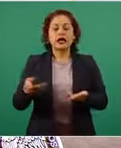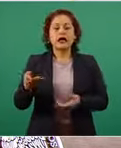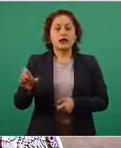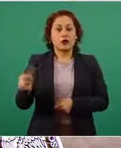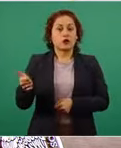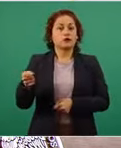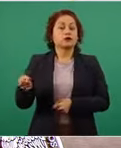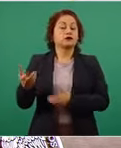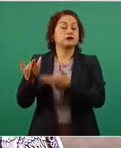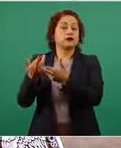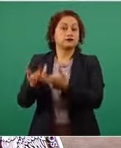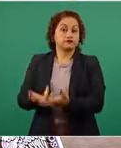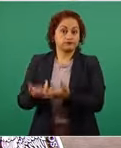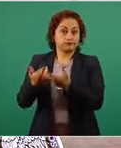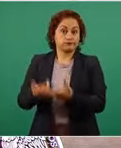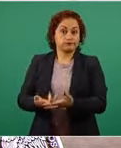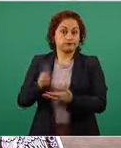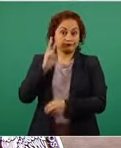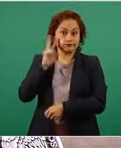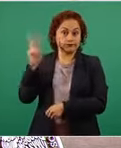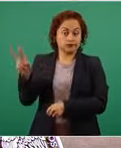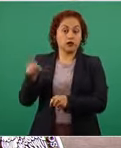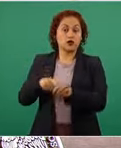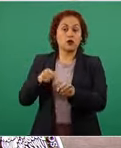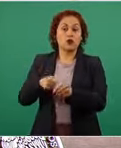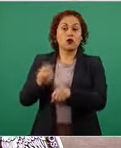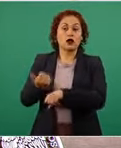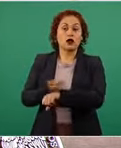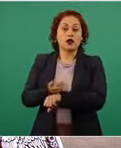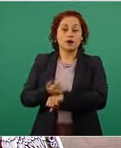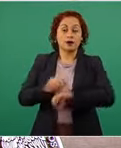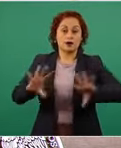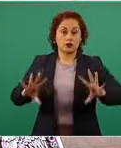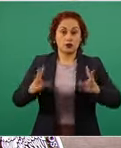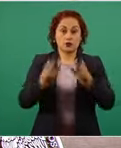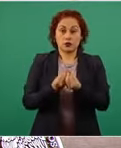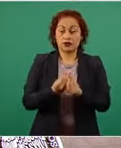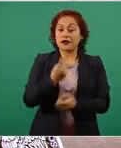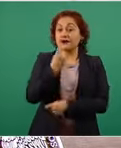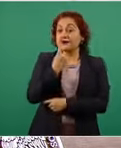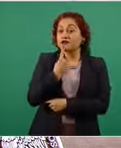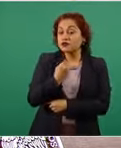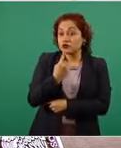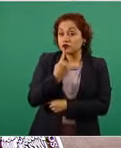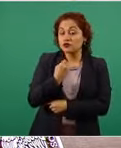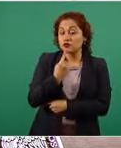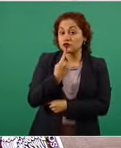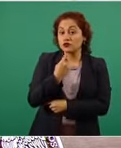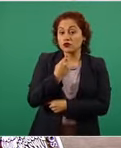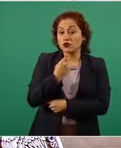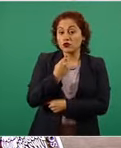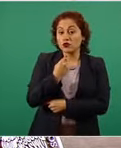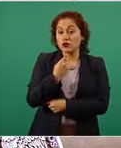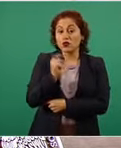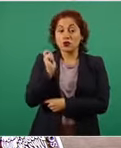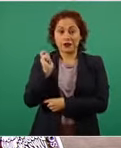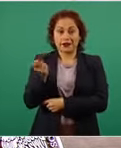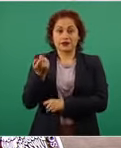las en amarillo generales, totales en rojo, las que son de